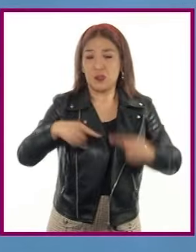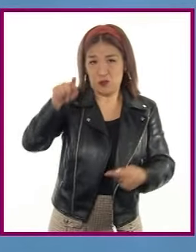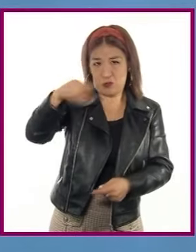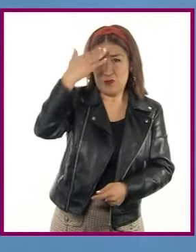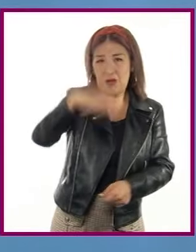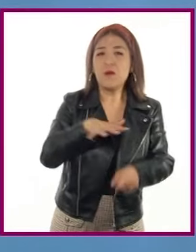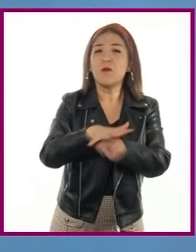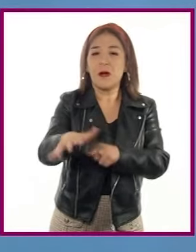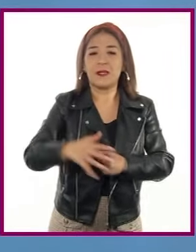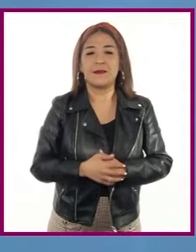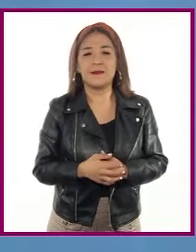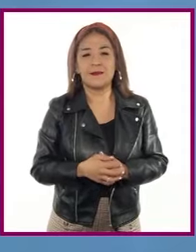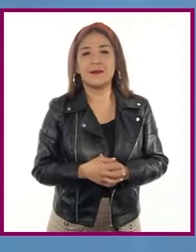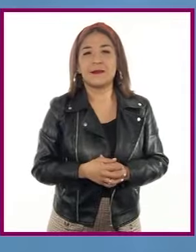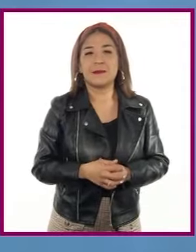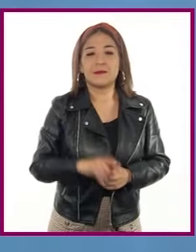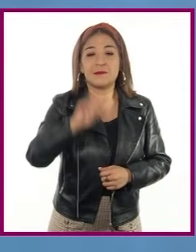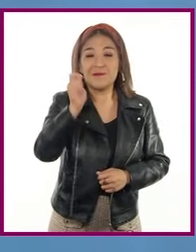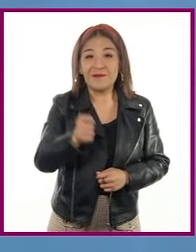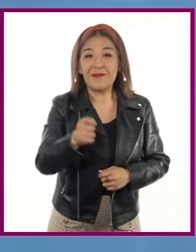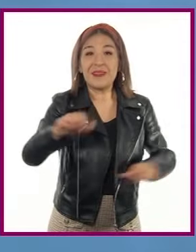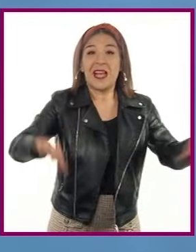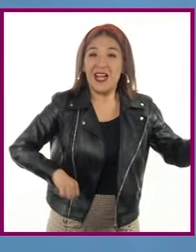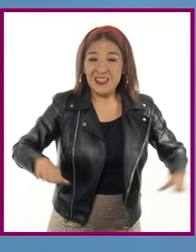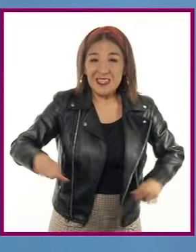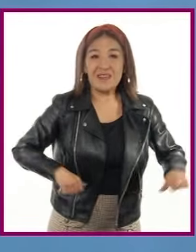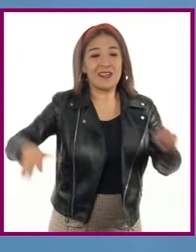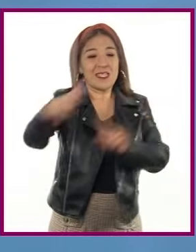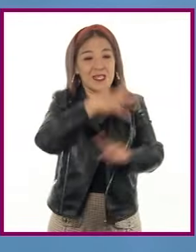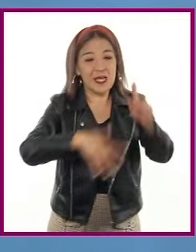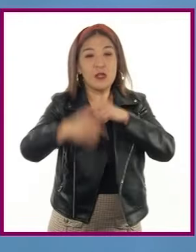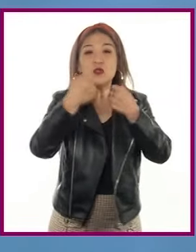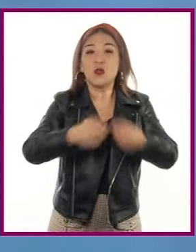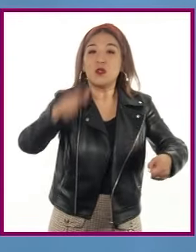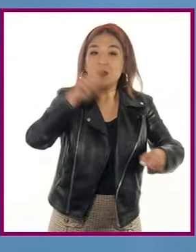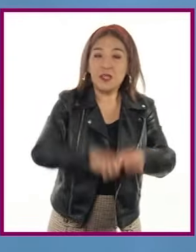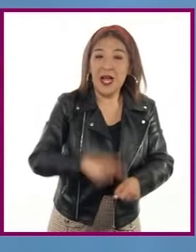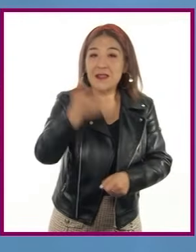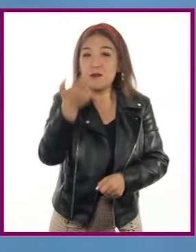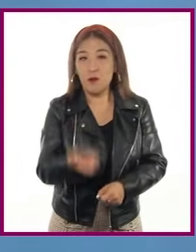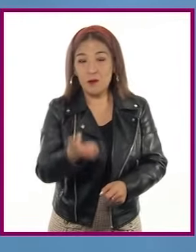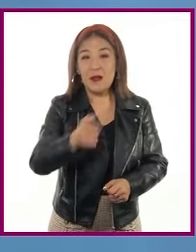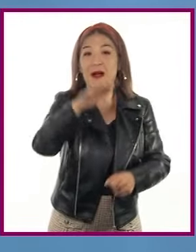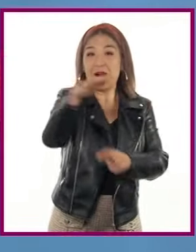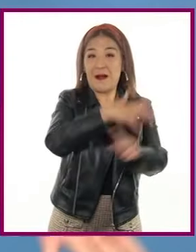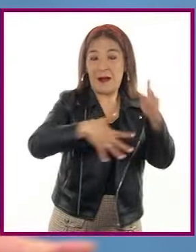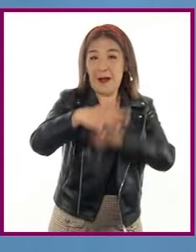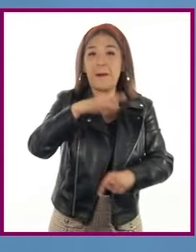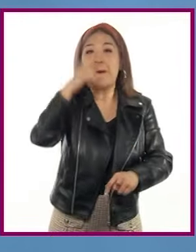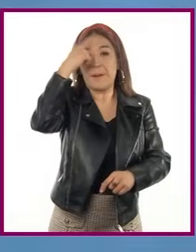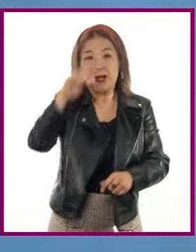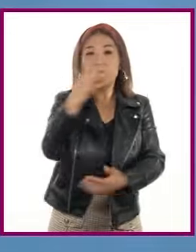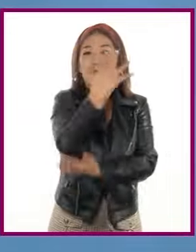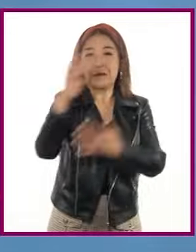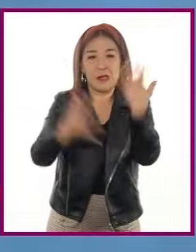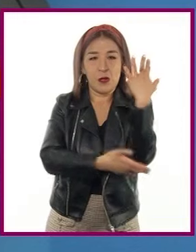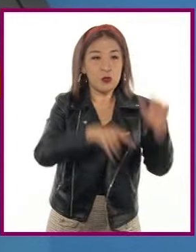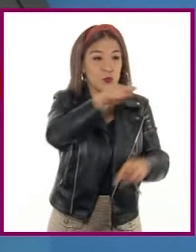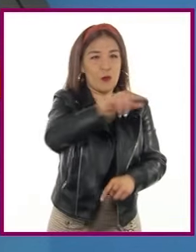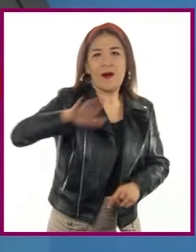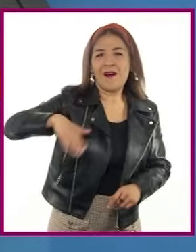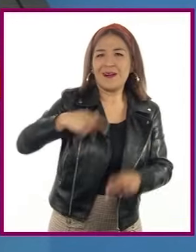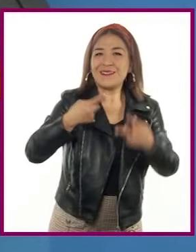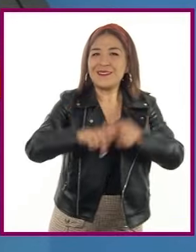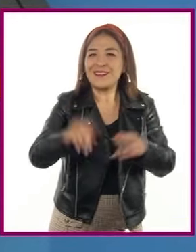¿Se refiere a los retos ambientales, sociales y económicos? Los mencionó al inicio de la sesión, maestro.